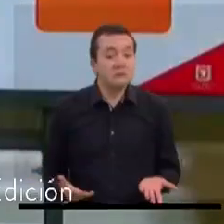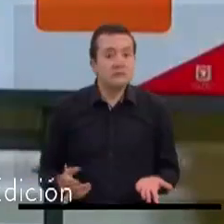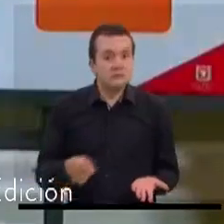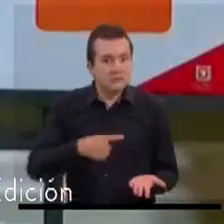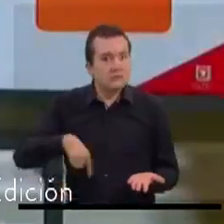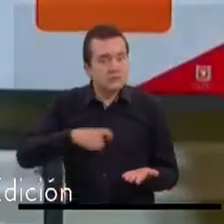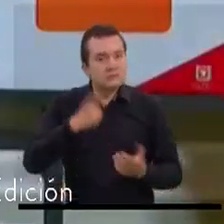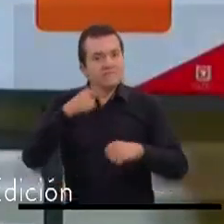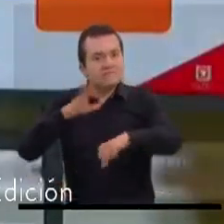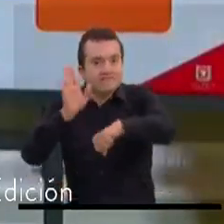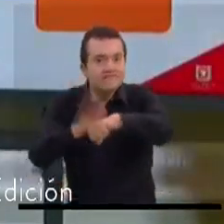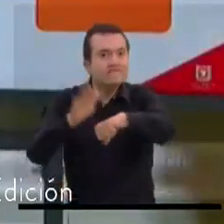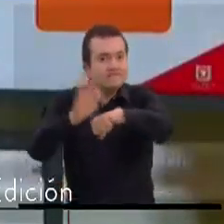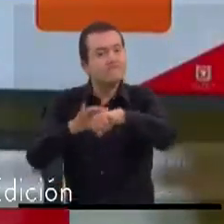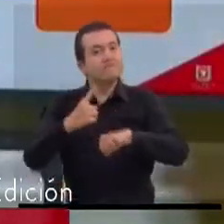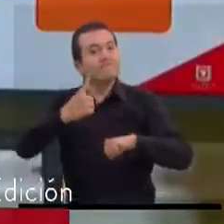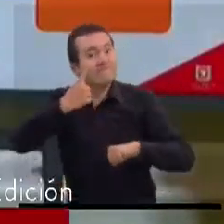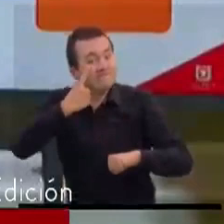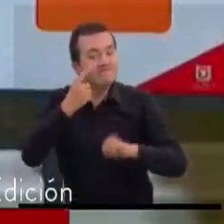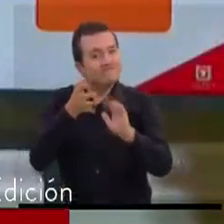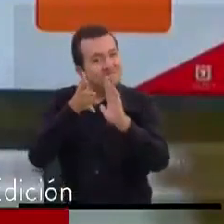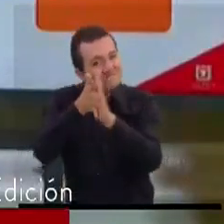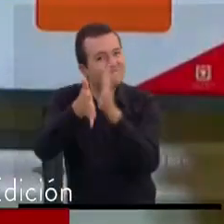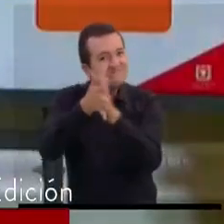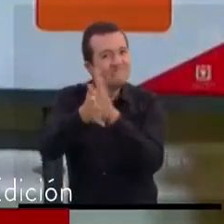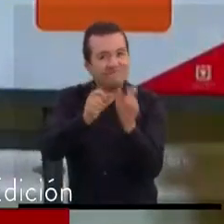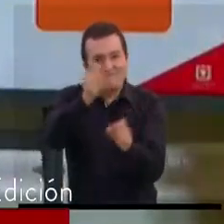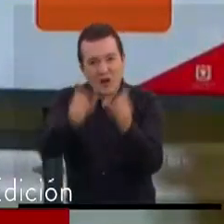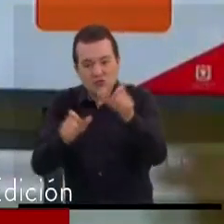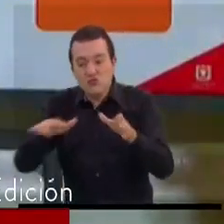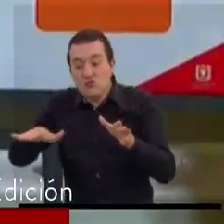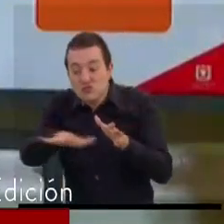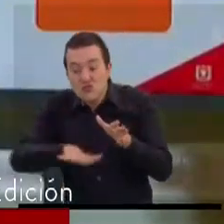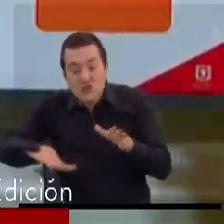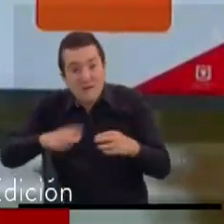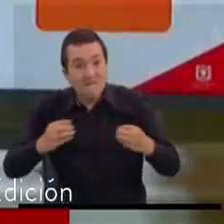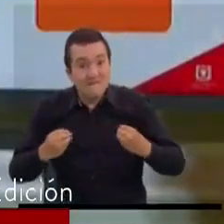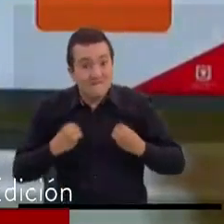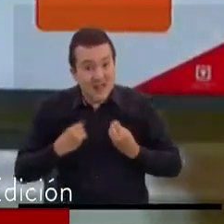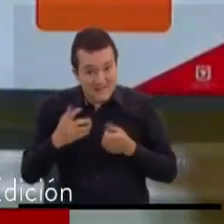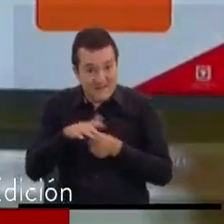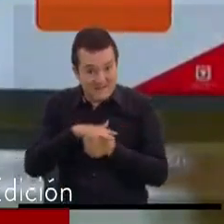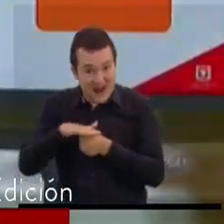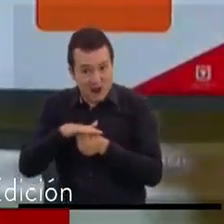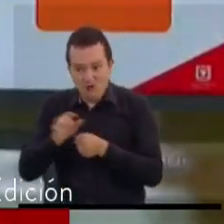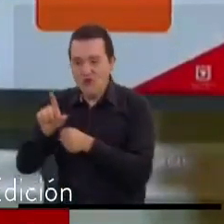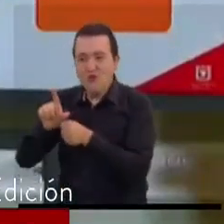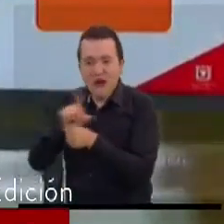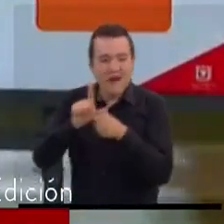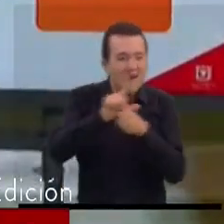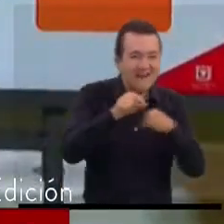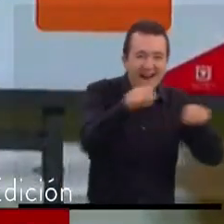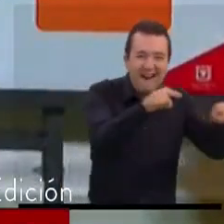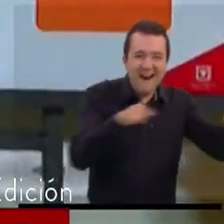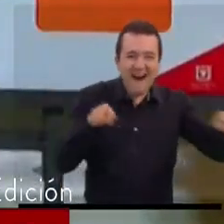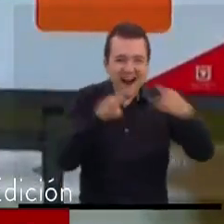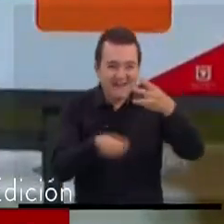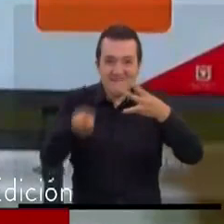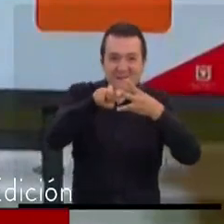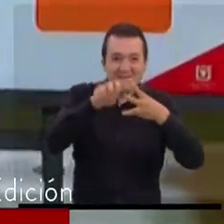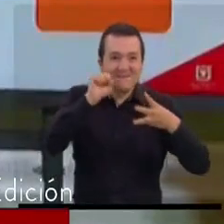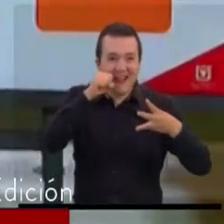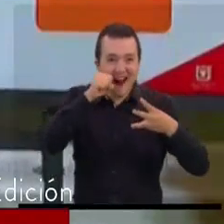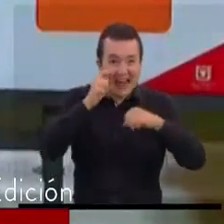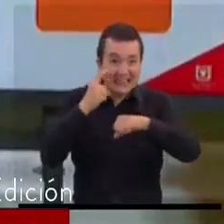informar a los ciudadanos de esos barrios, de esas localidades que están en